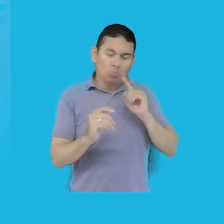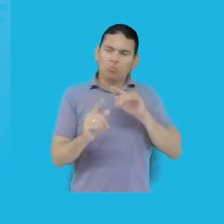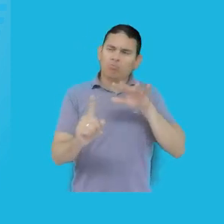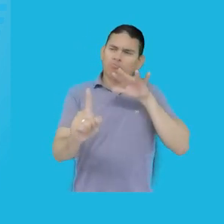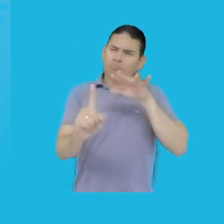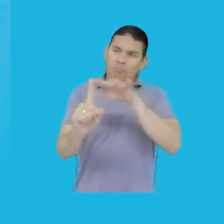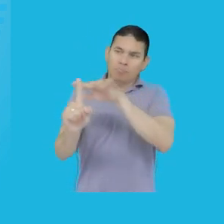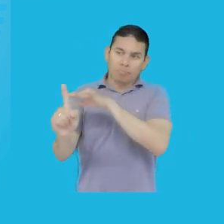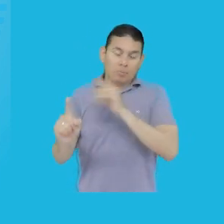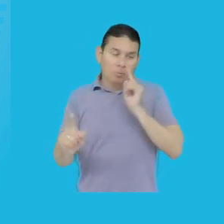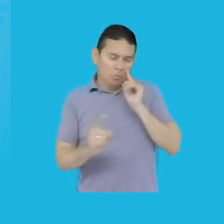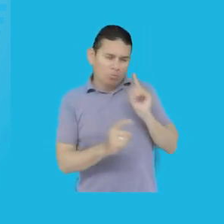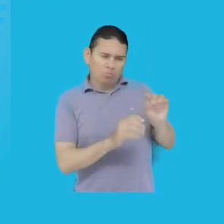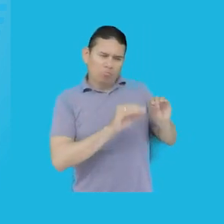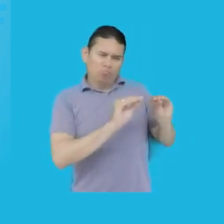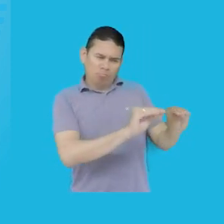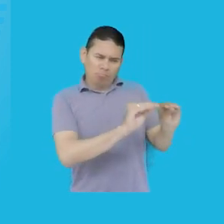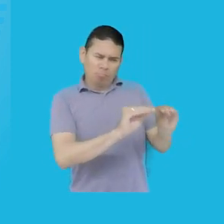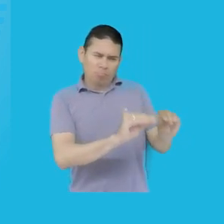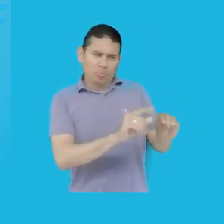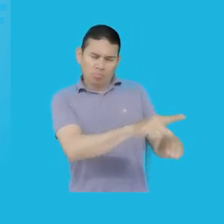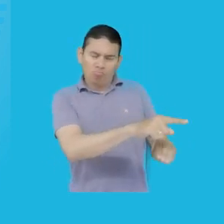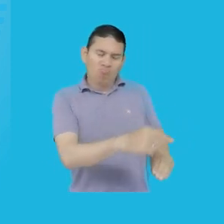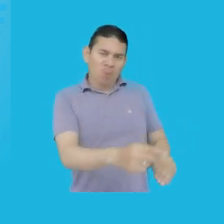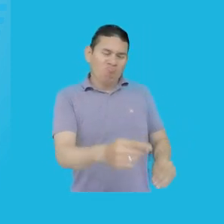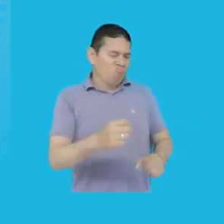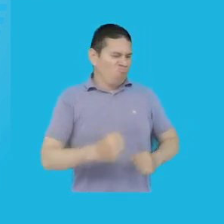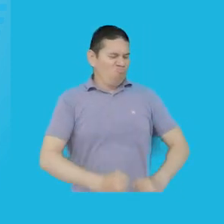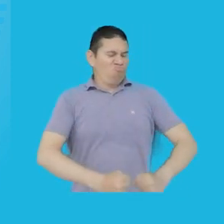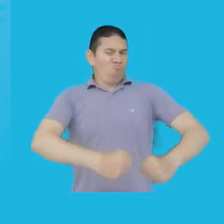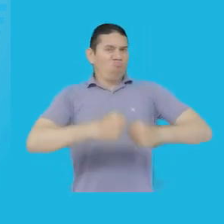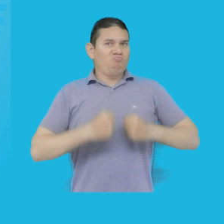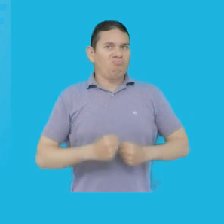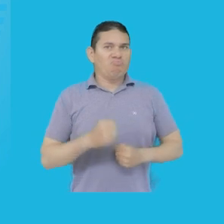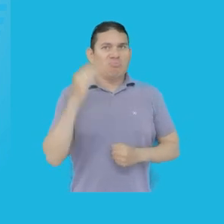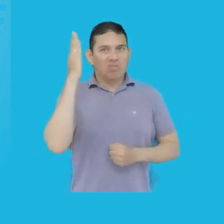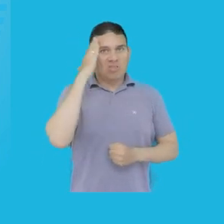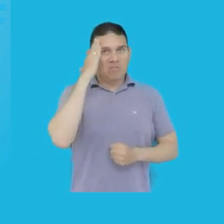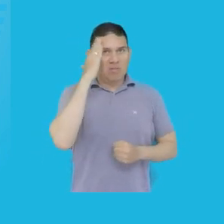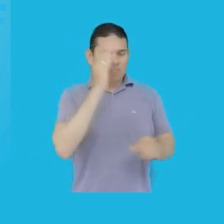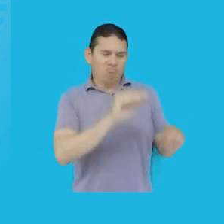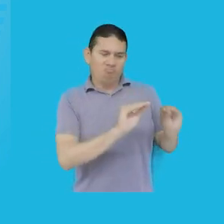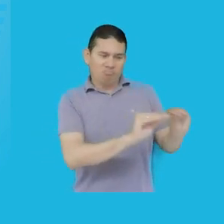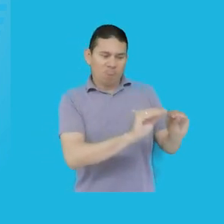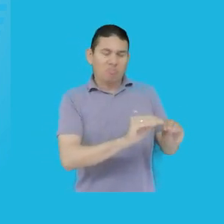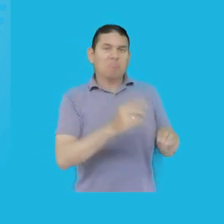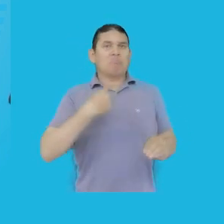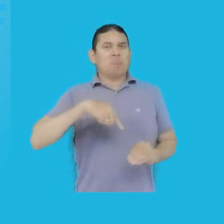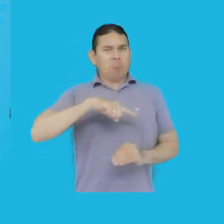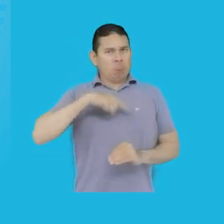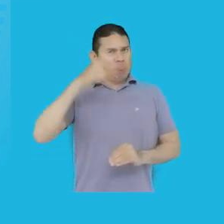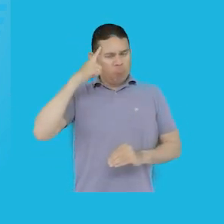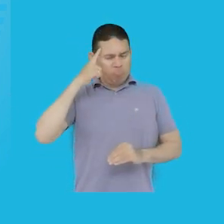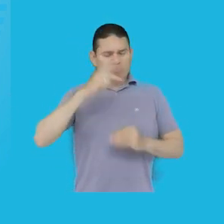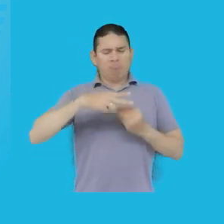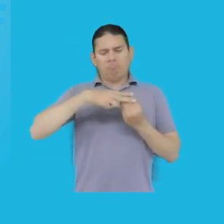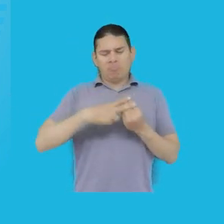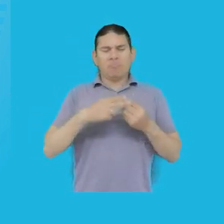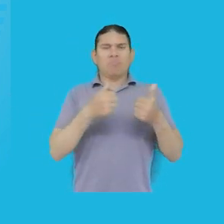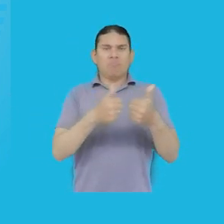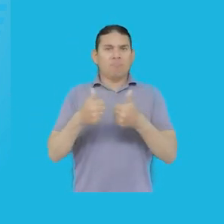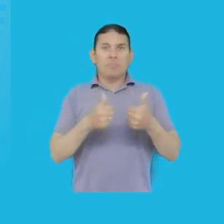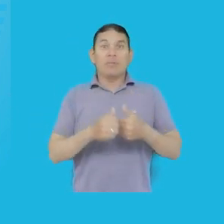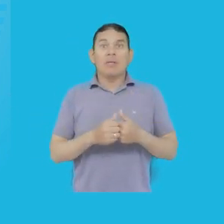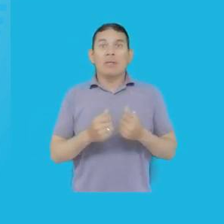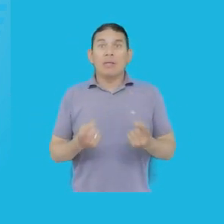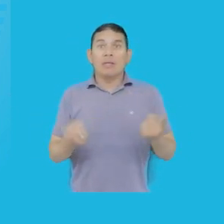incidencia a partir de fortalecerse como movimiento asociativo. Entonces, esa es la contribución que nosotros generamos